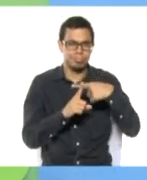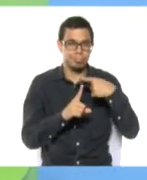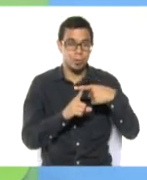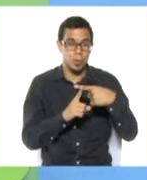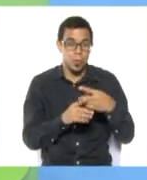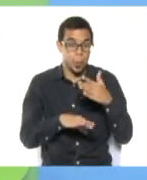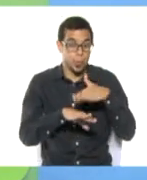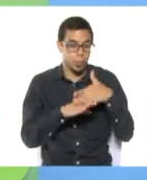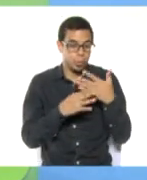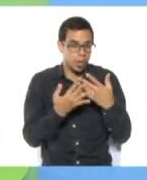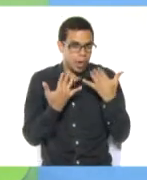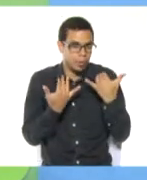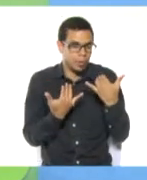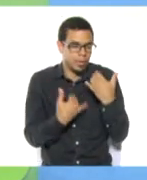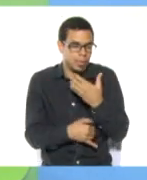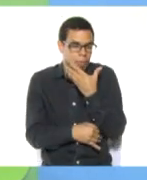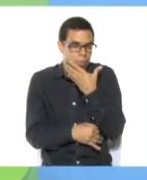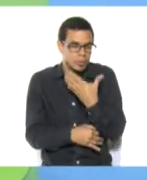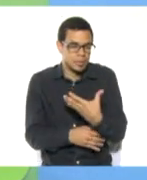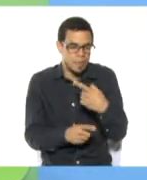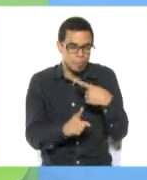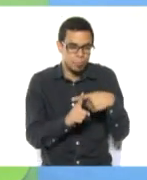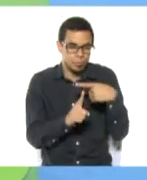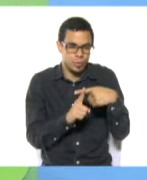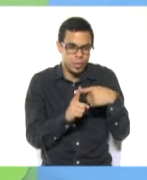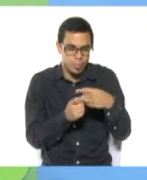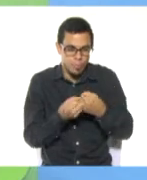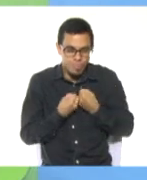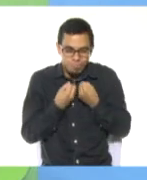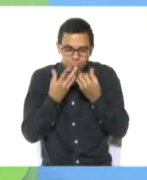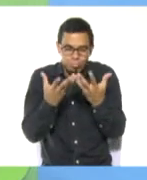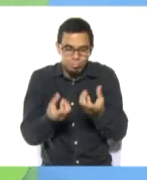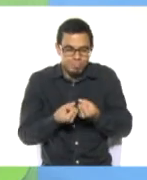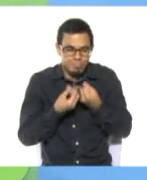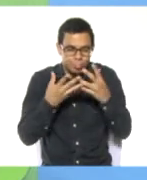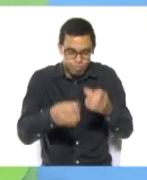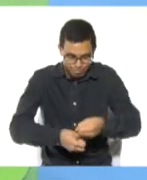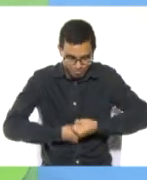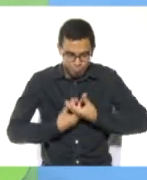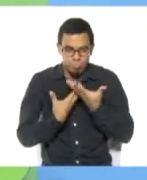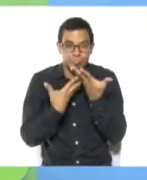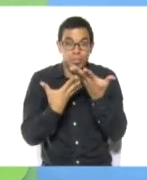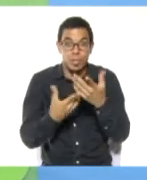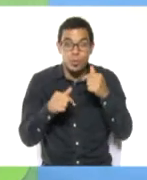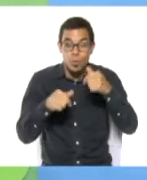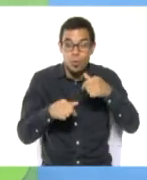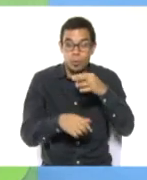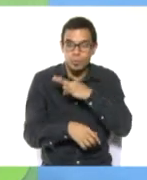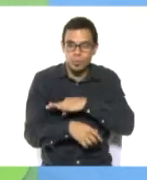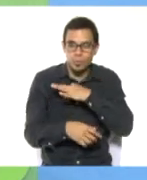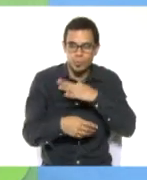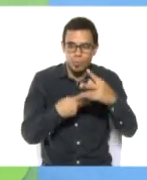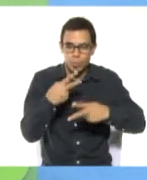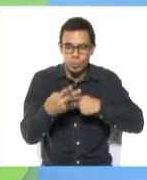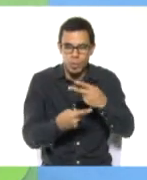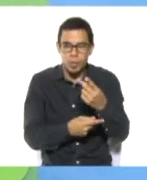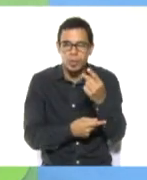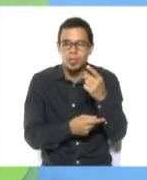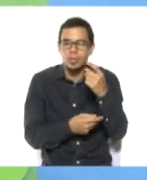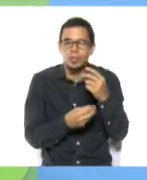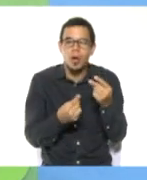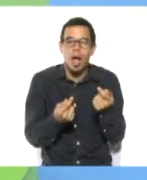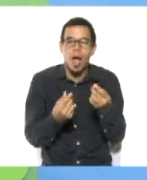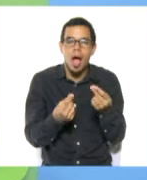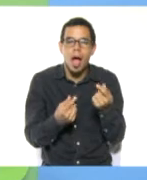tiempo de energías positiva. positiva. Hoy jueves de socioproductivo donde nuestro tema generador va a ser un ambiente